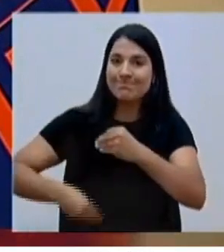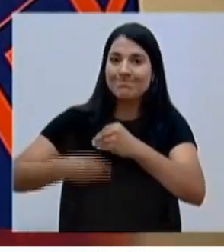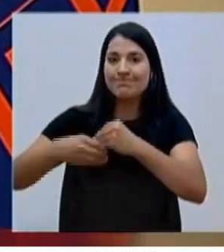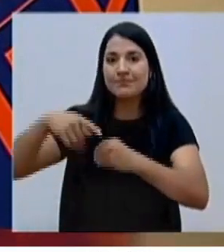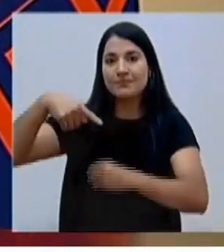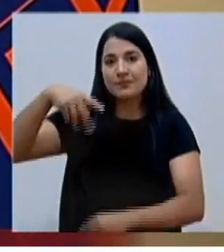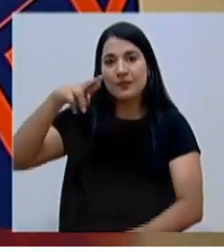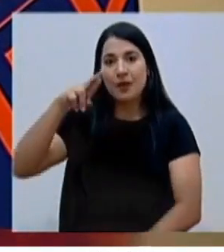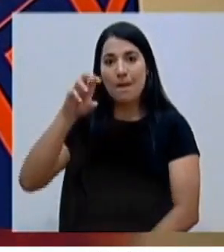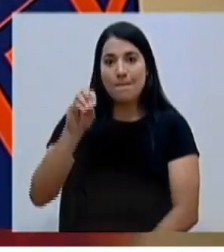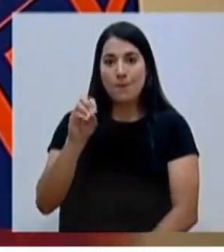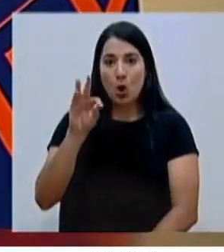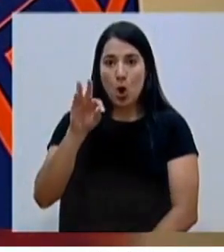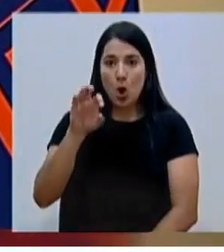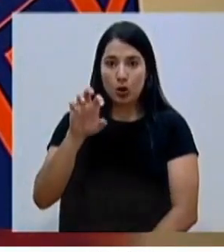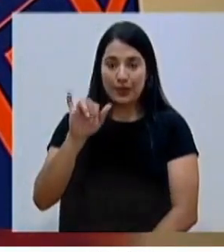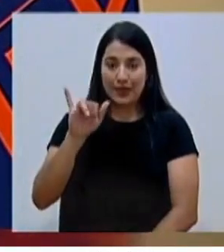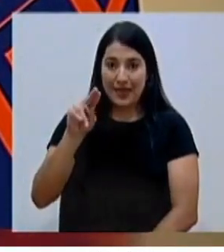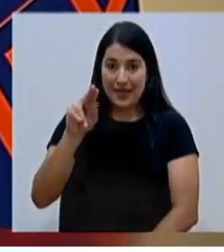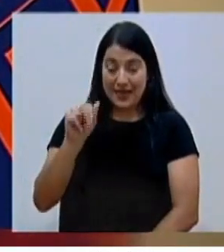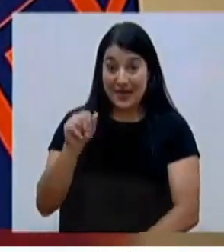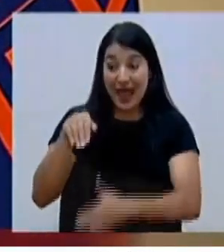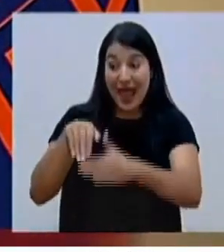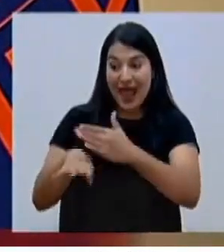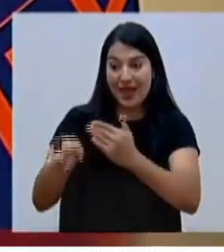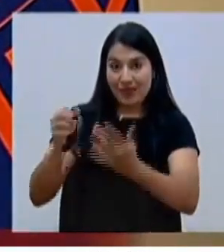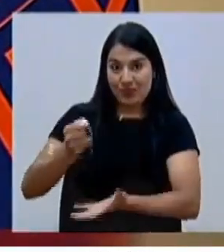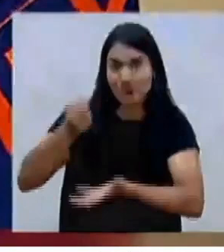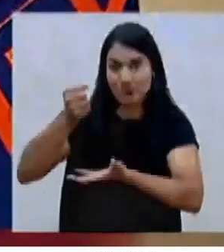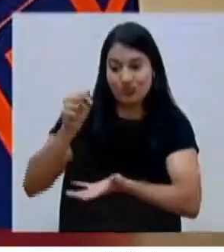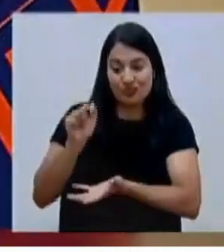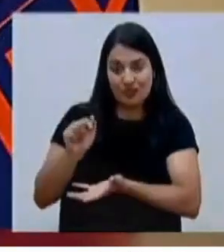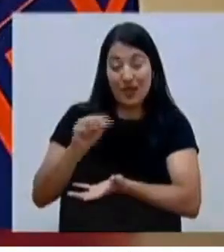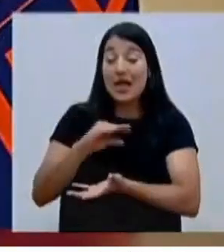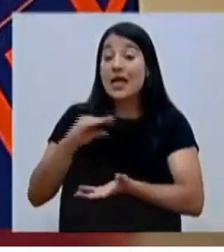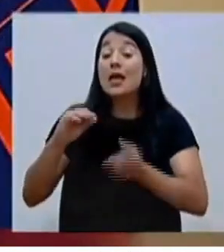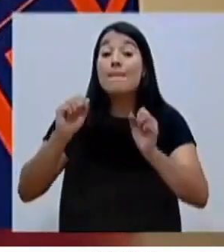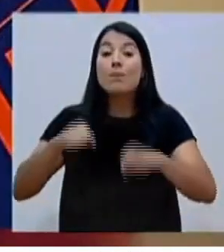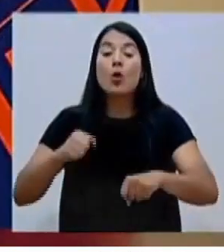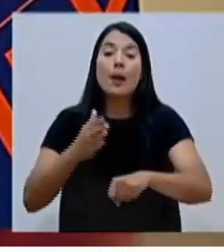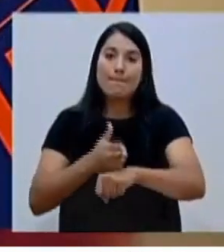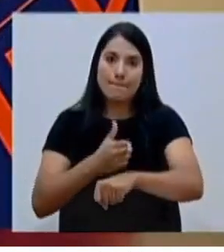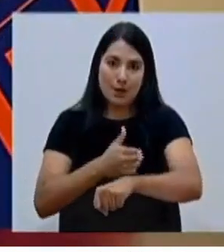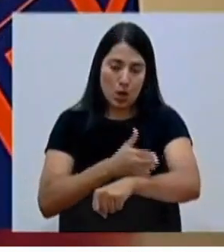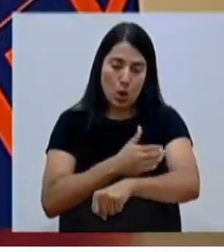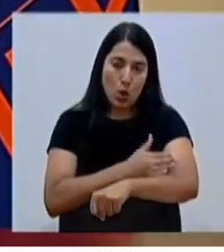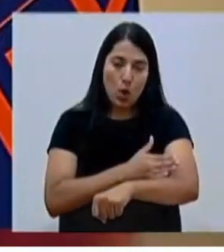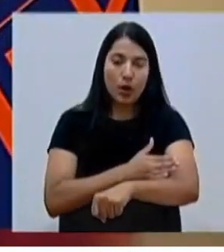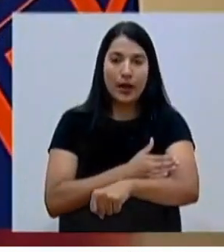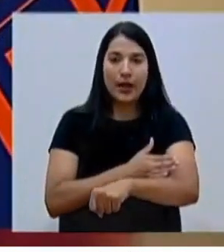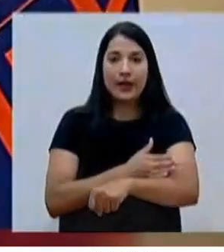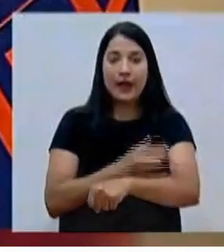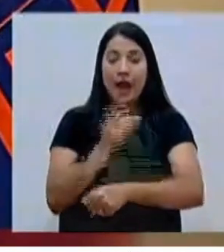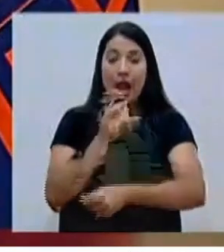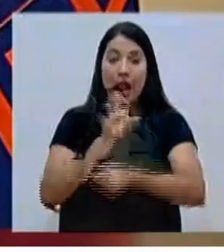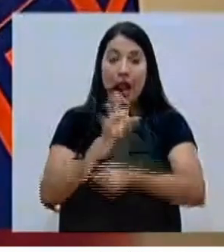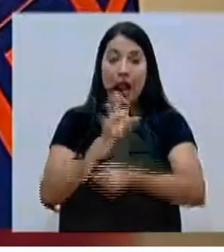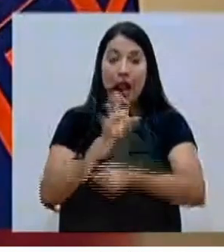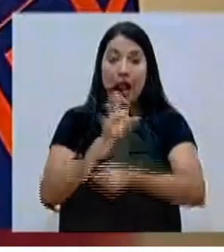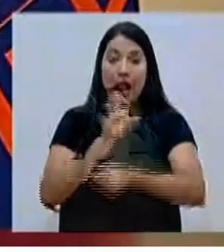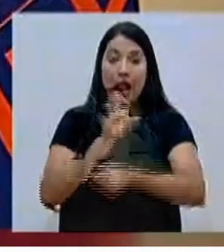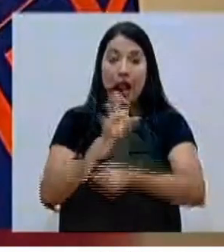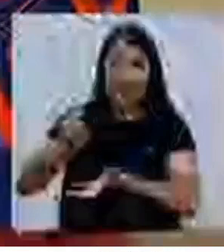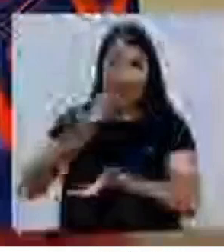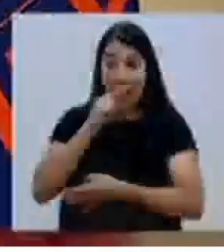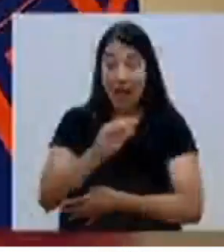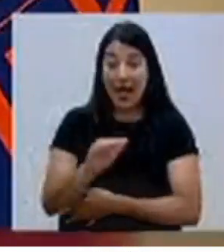paquete de alimentos Y así mejorar el paquete de alimentos que se le da